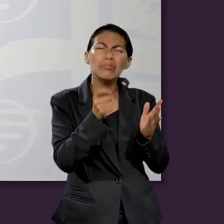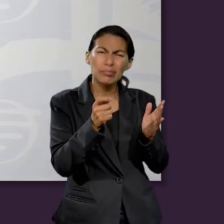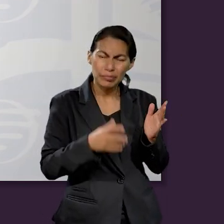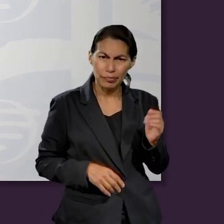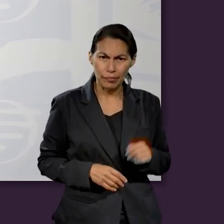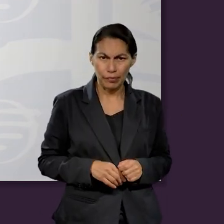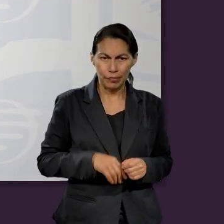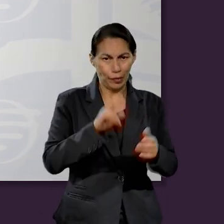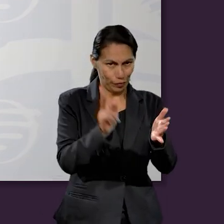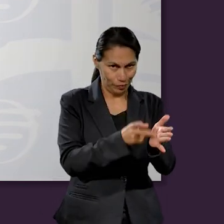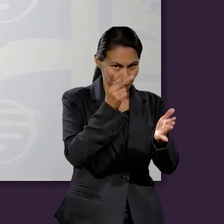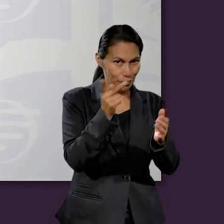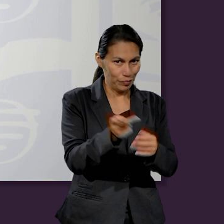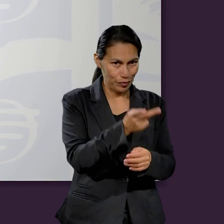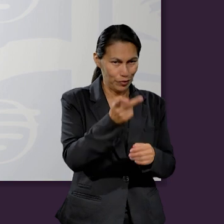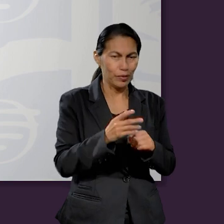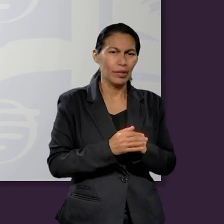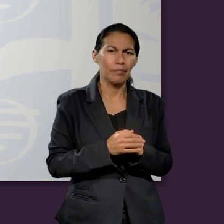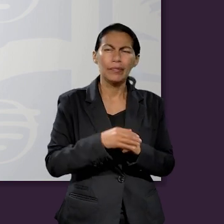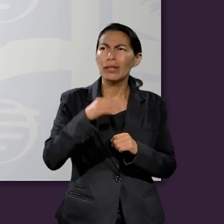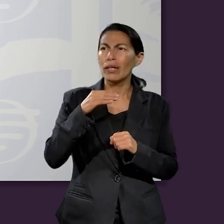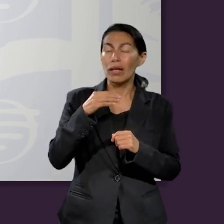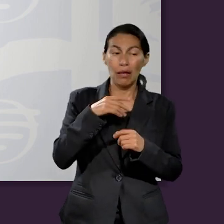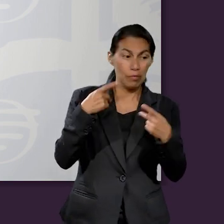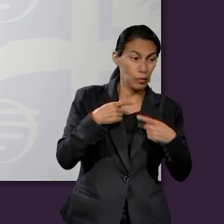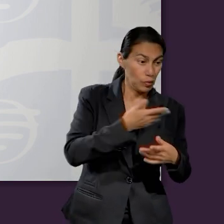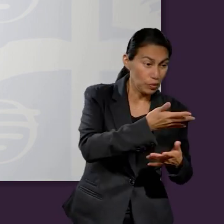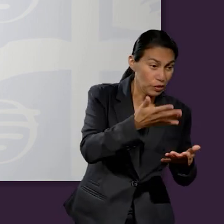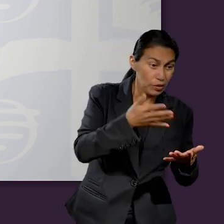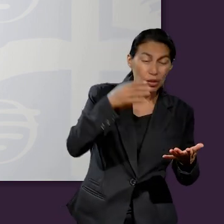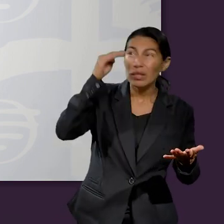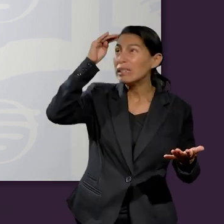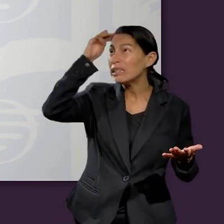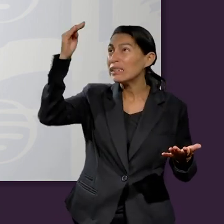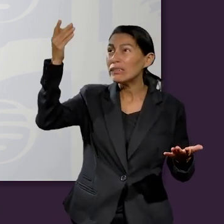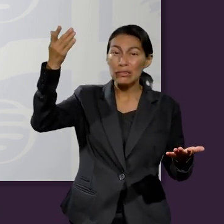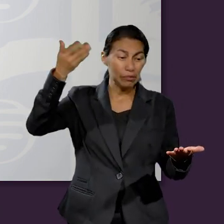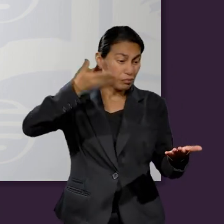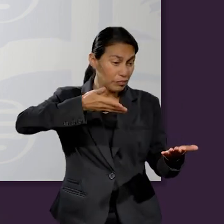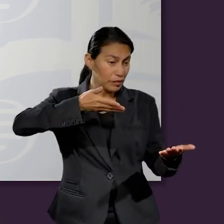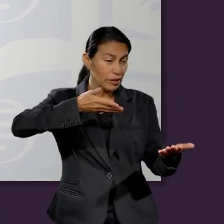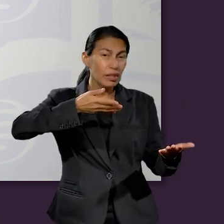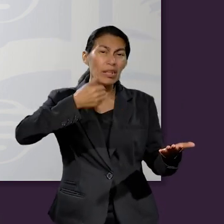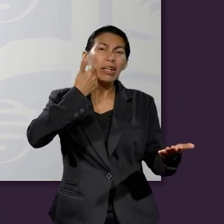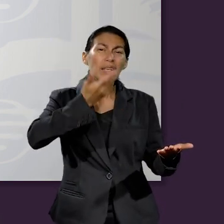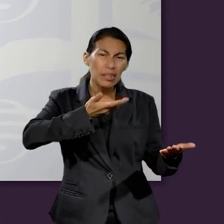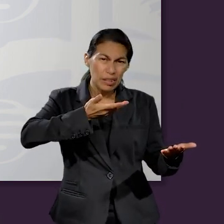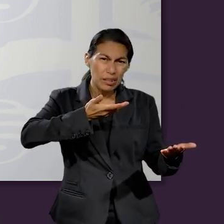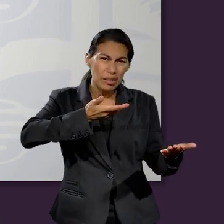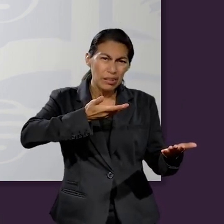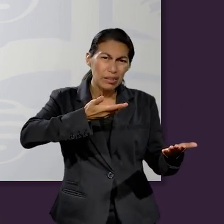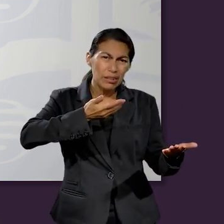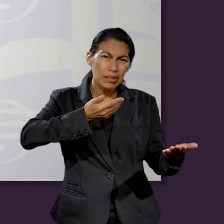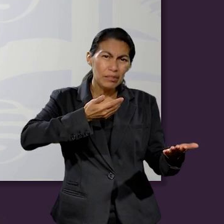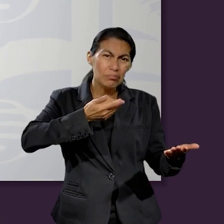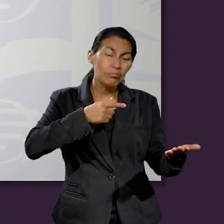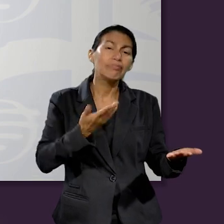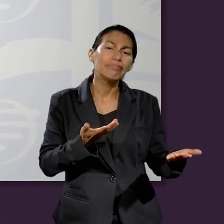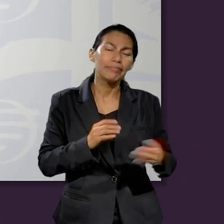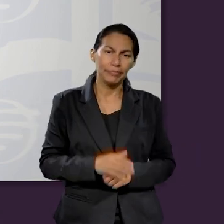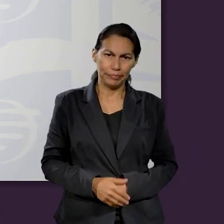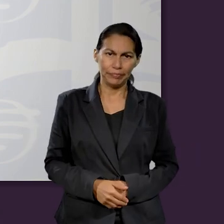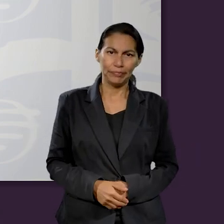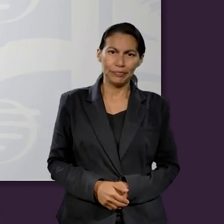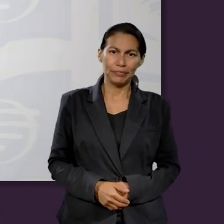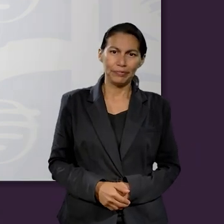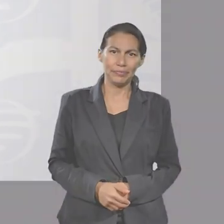en estos versículos? Repito la pregunta. ¿Qué requería el Señor de su pueblo según se revela en estos versículos?